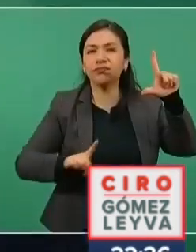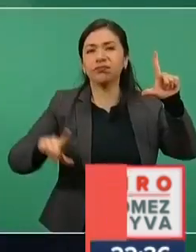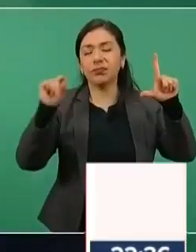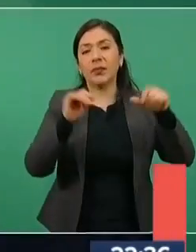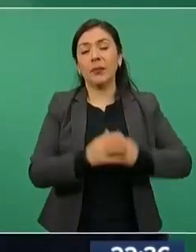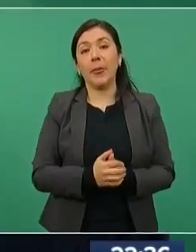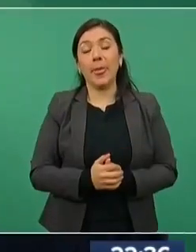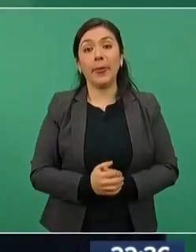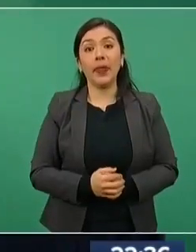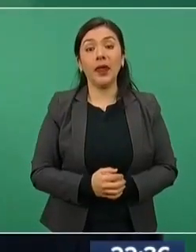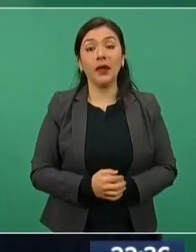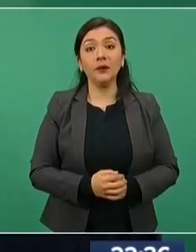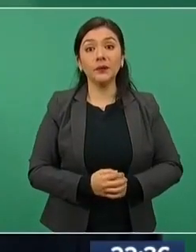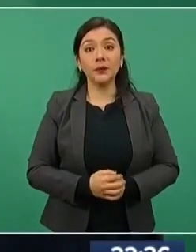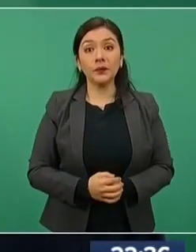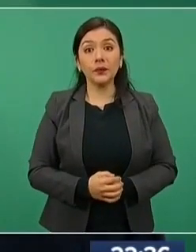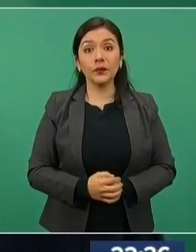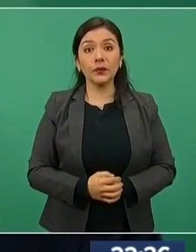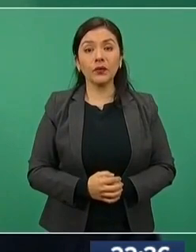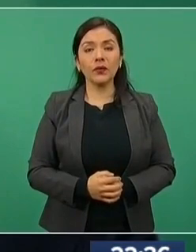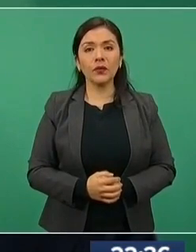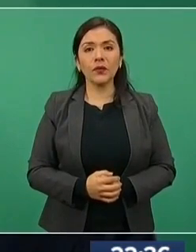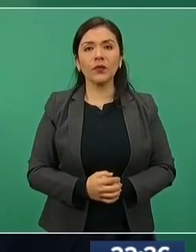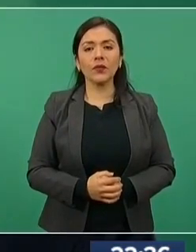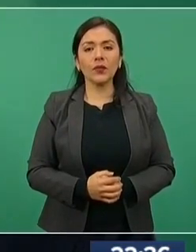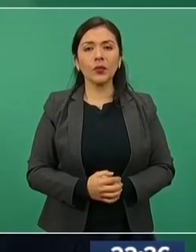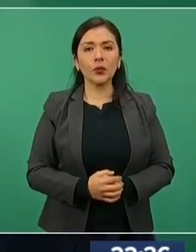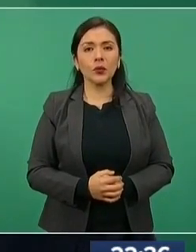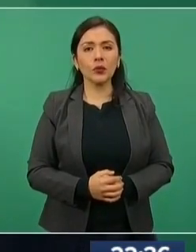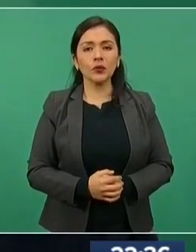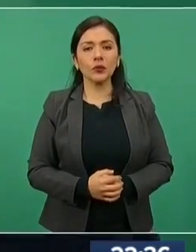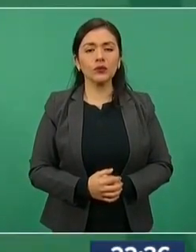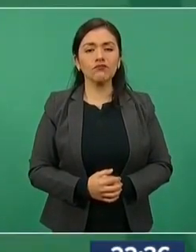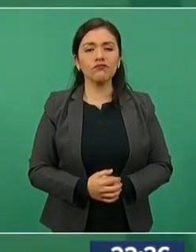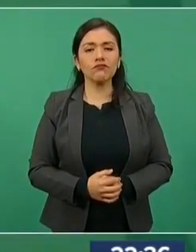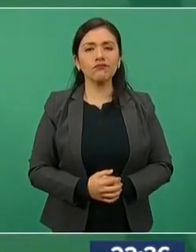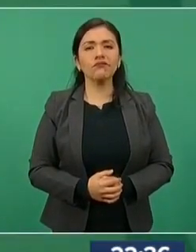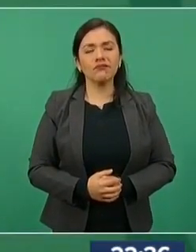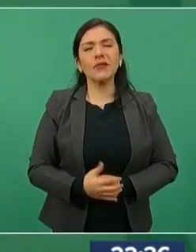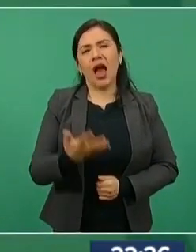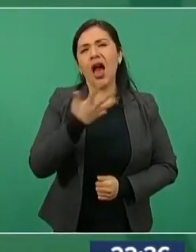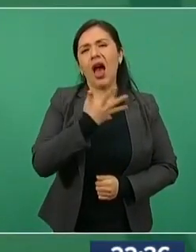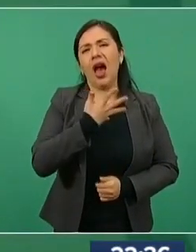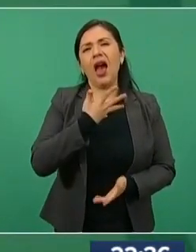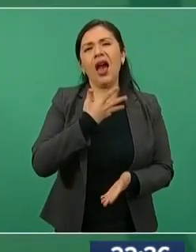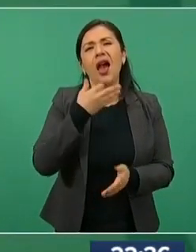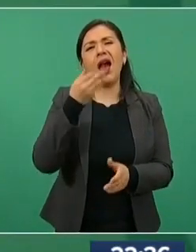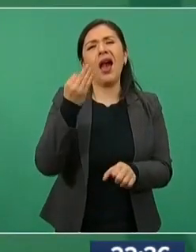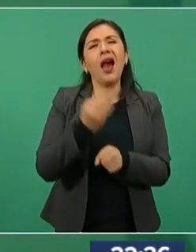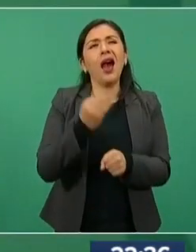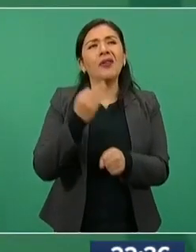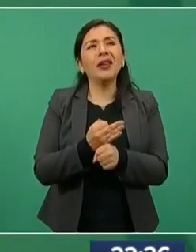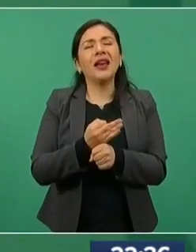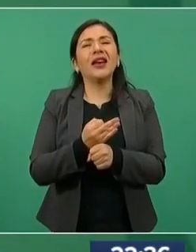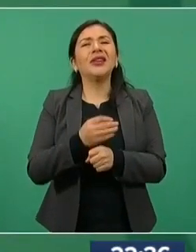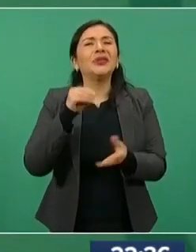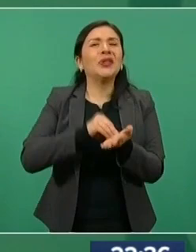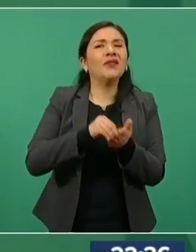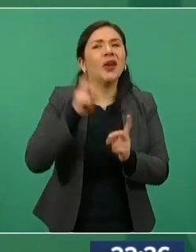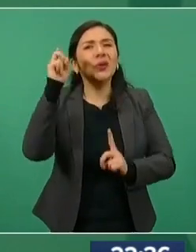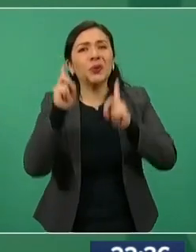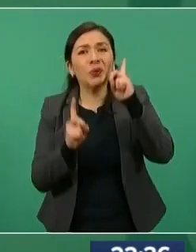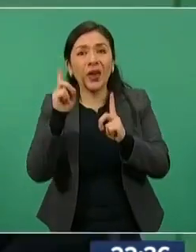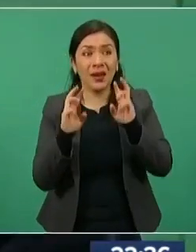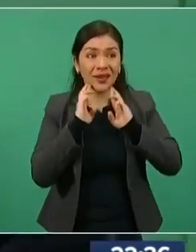Que aún cuando hay la polémica sobre si nos reunimos o no